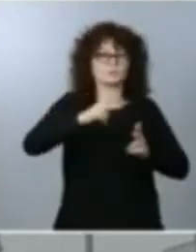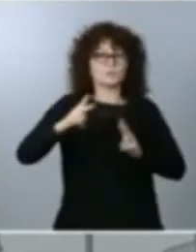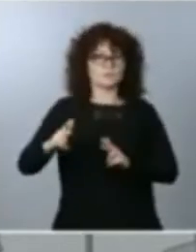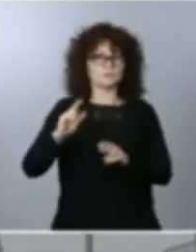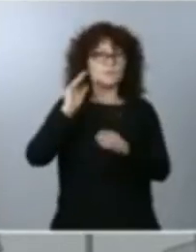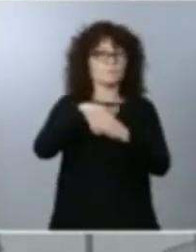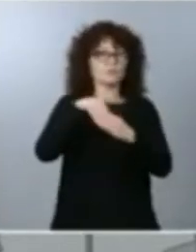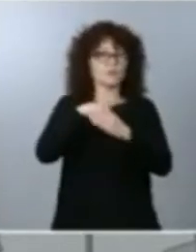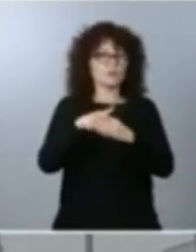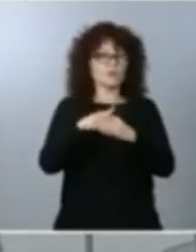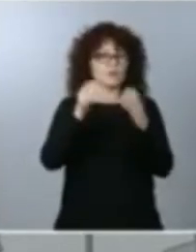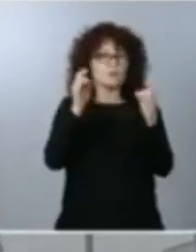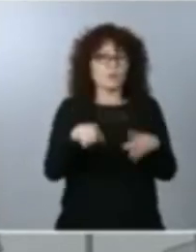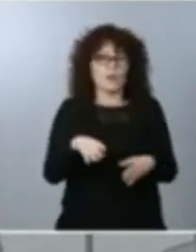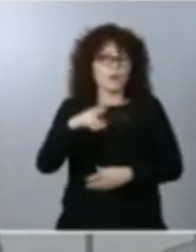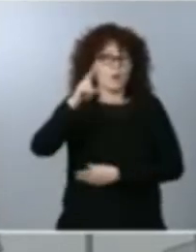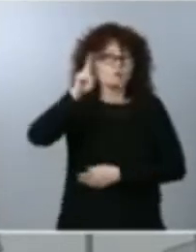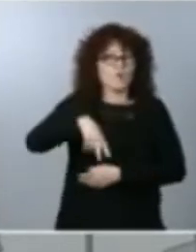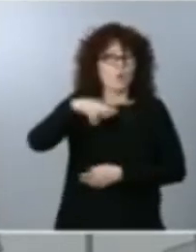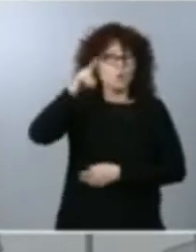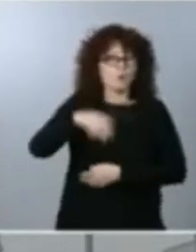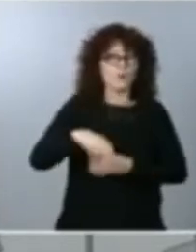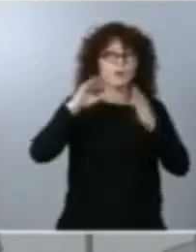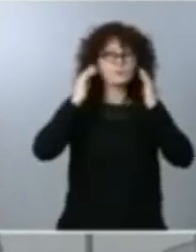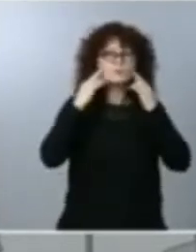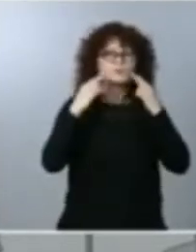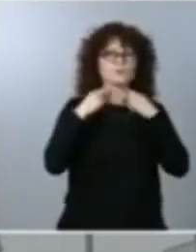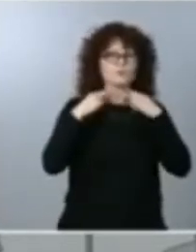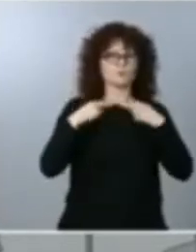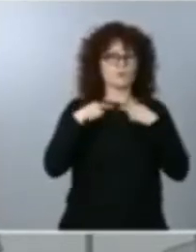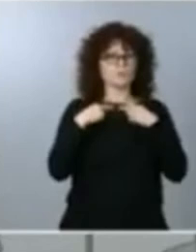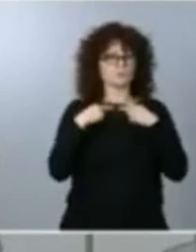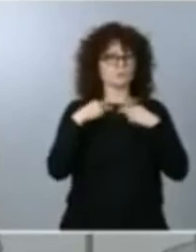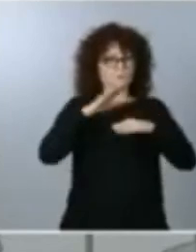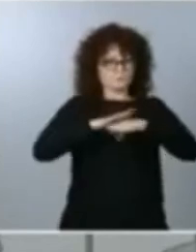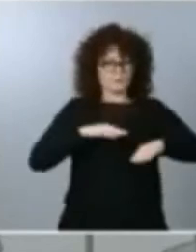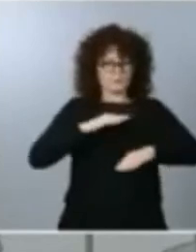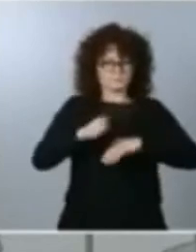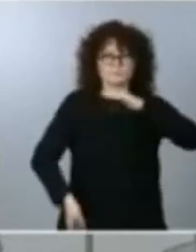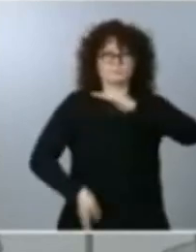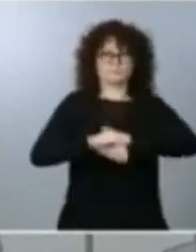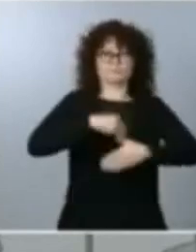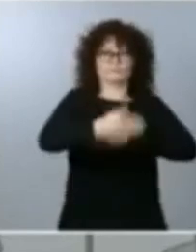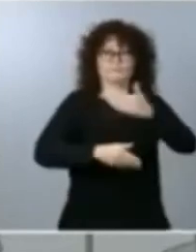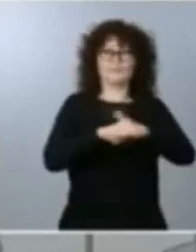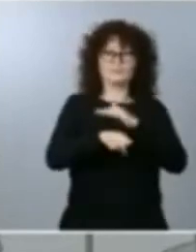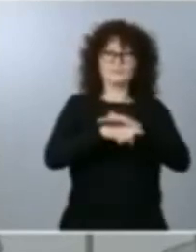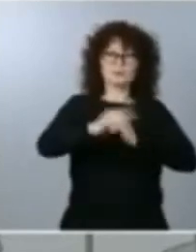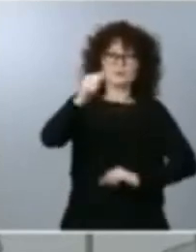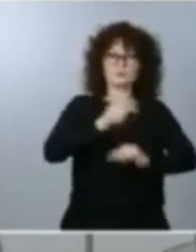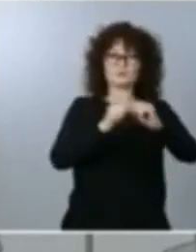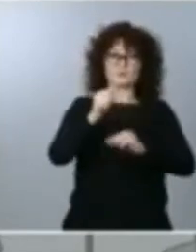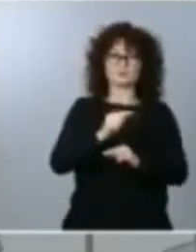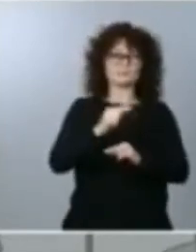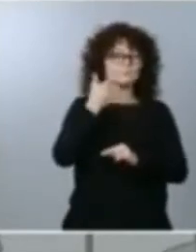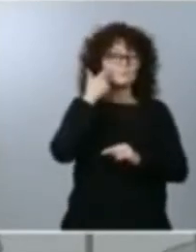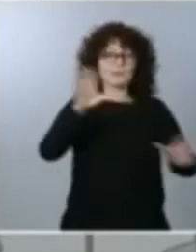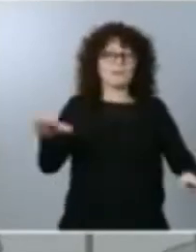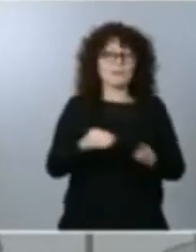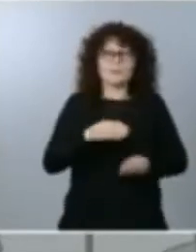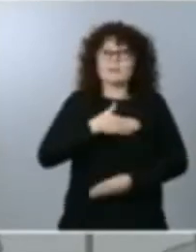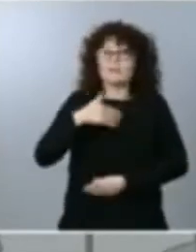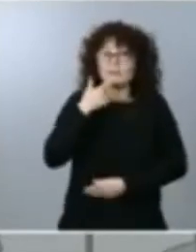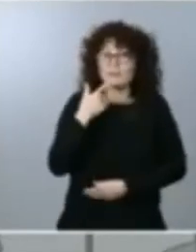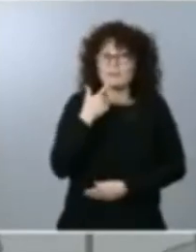características en el Congreso de los Diputados para tramitar unos presupuestos ¿qué quiero decir con esto? lo que quiero decir es que mal que le pese a